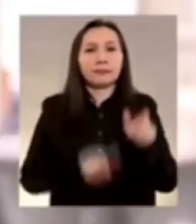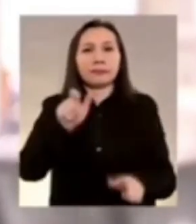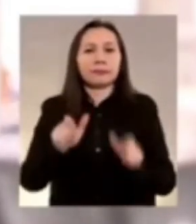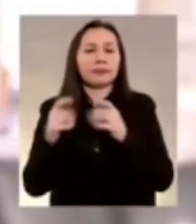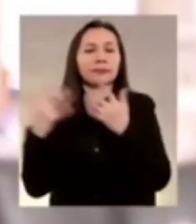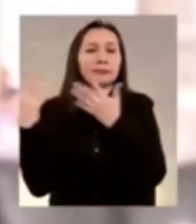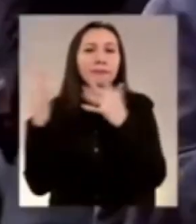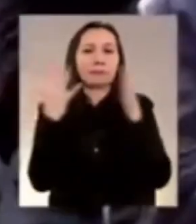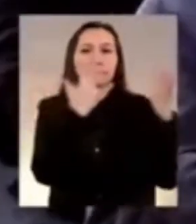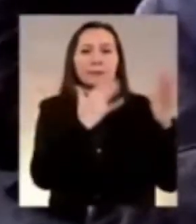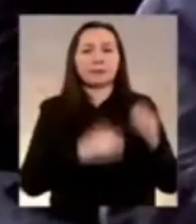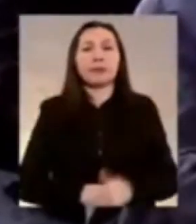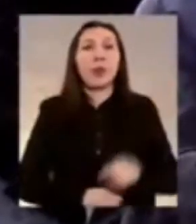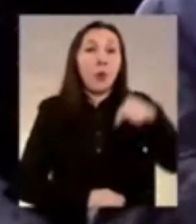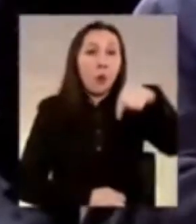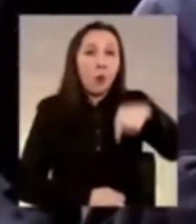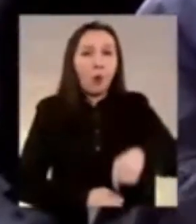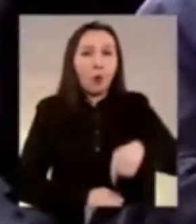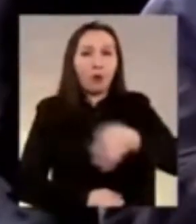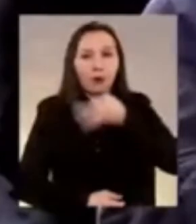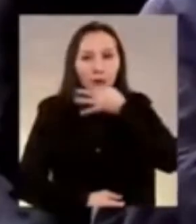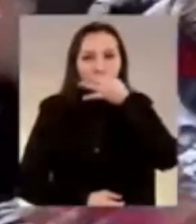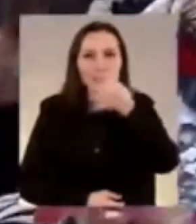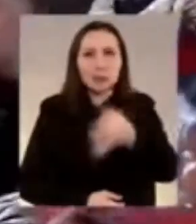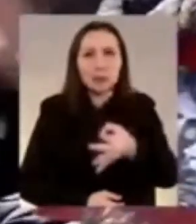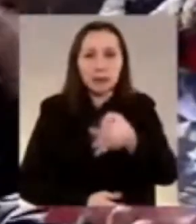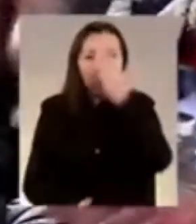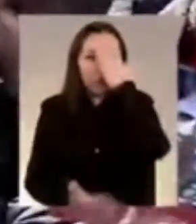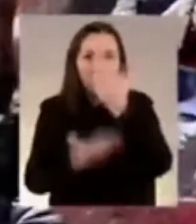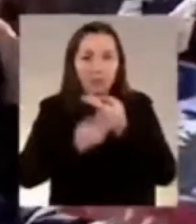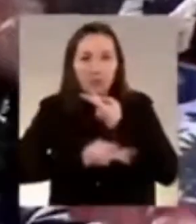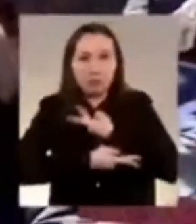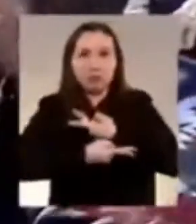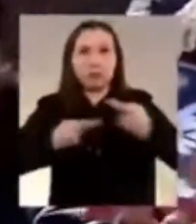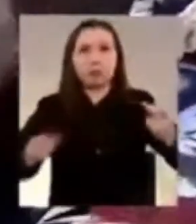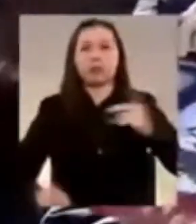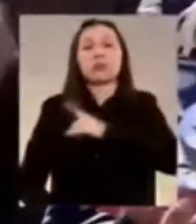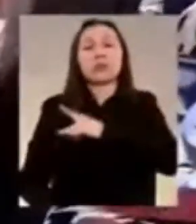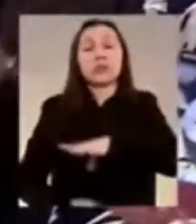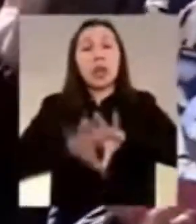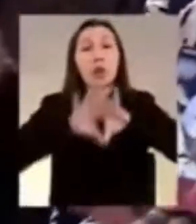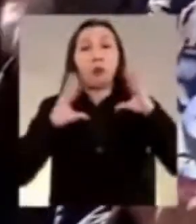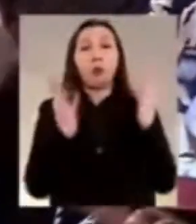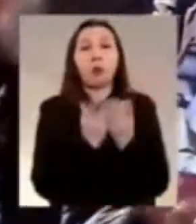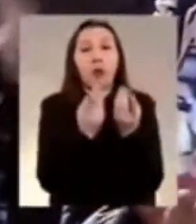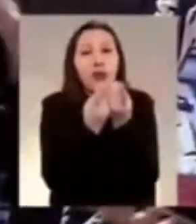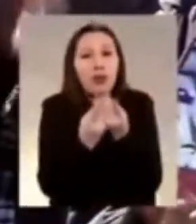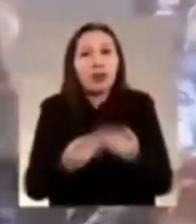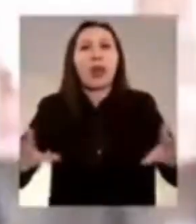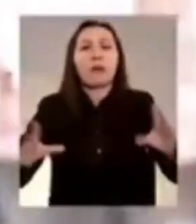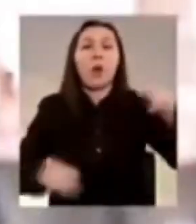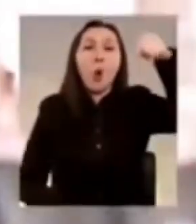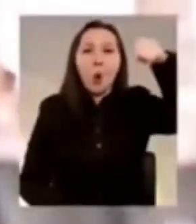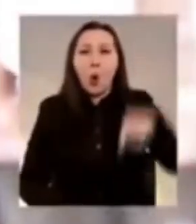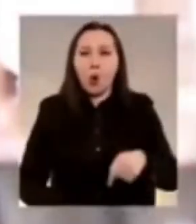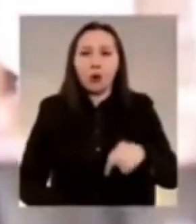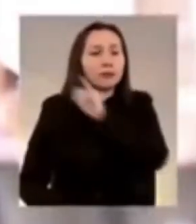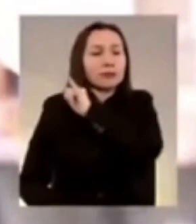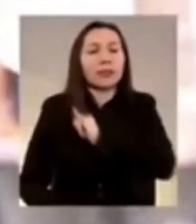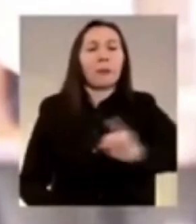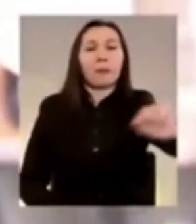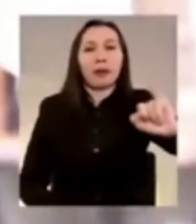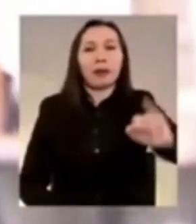Y hoy decimos ante Chile y el mundo democracia hoy y